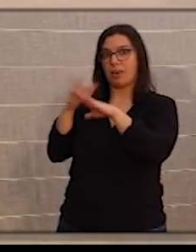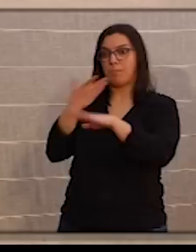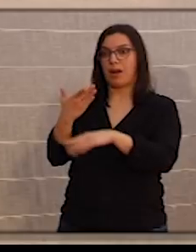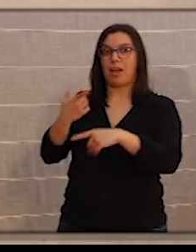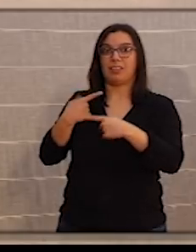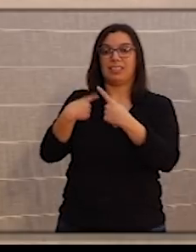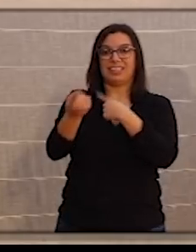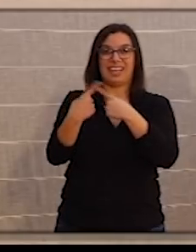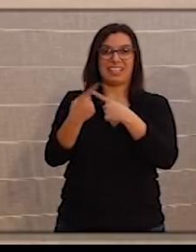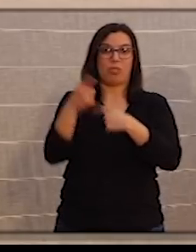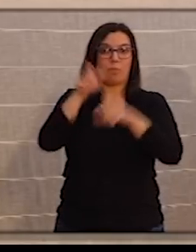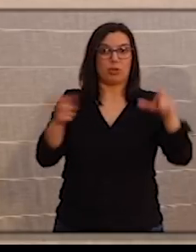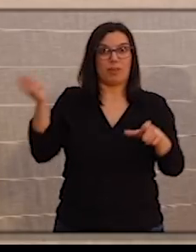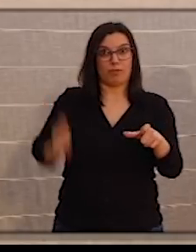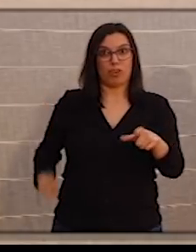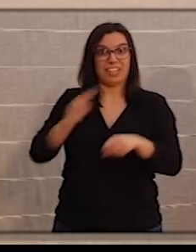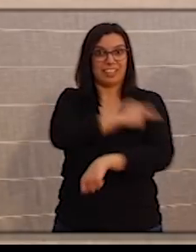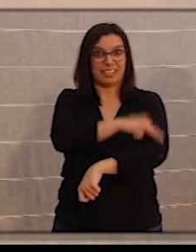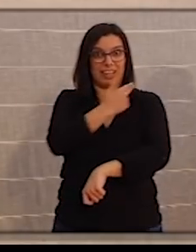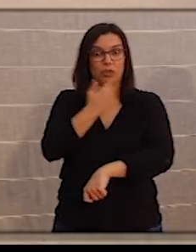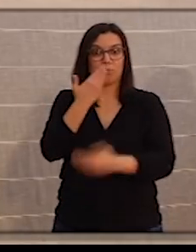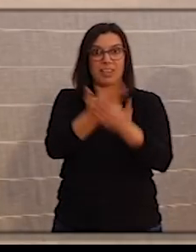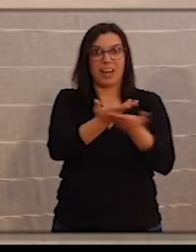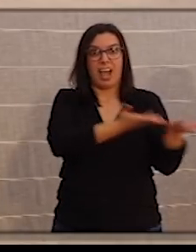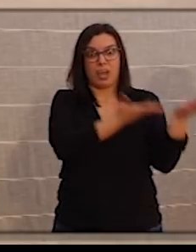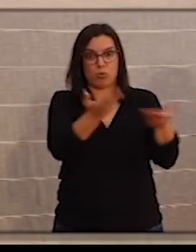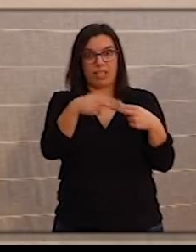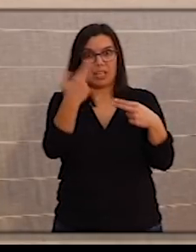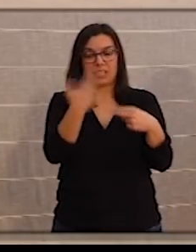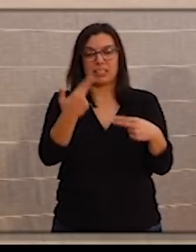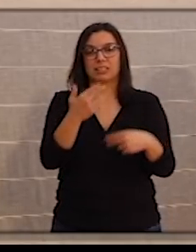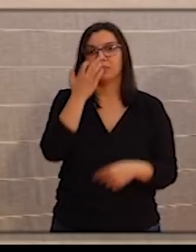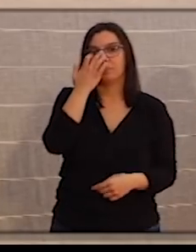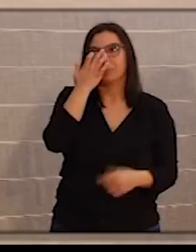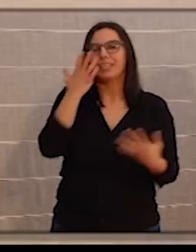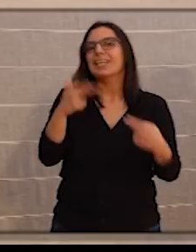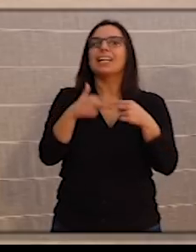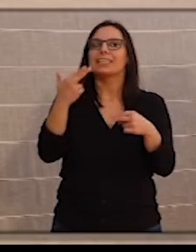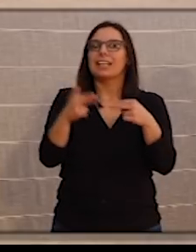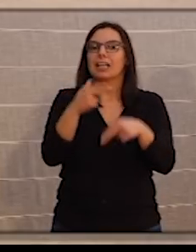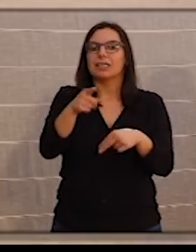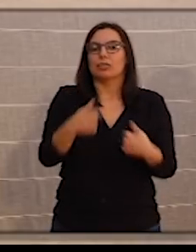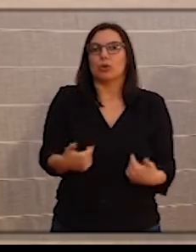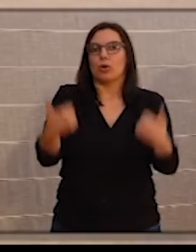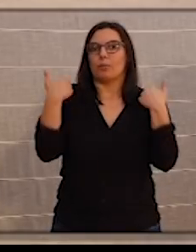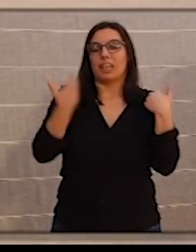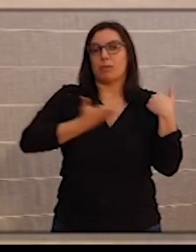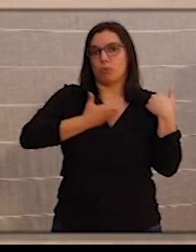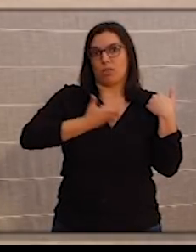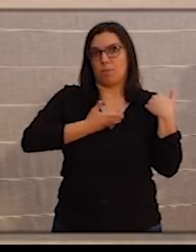de sanitarios. El transporte, o mejor dicho, el taxi, es una competencia municipal.